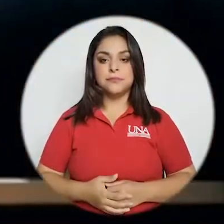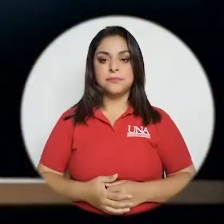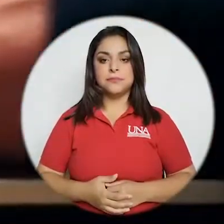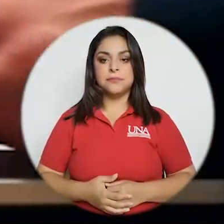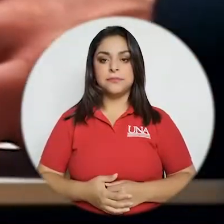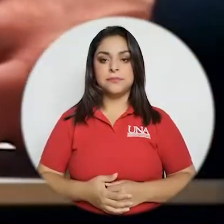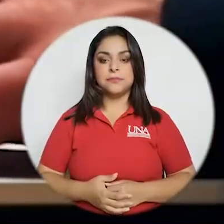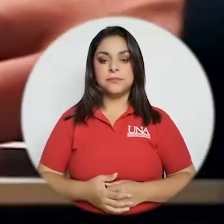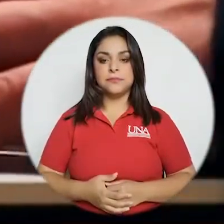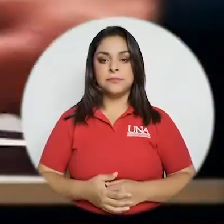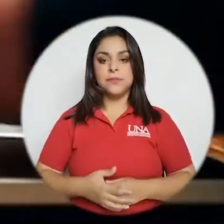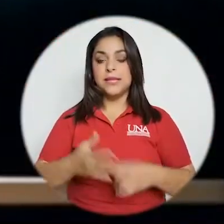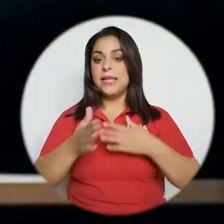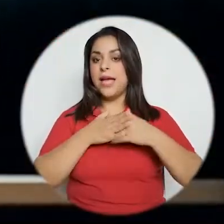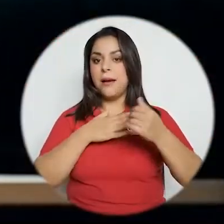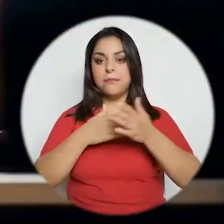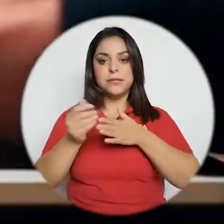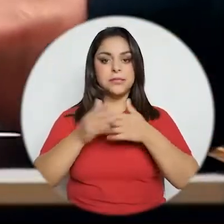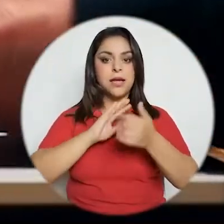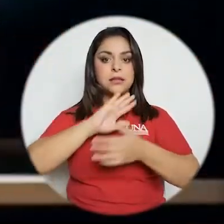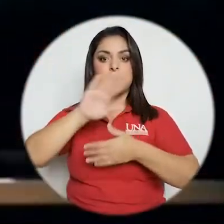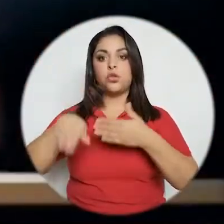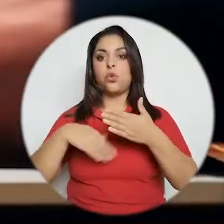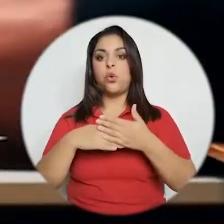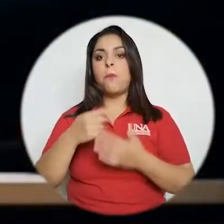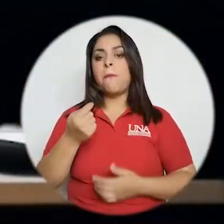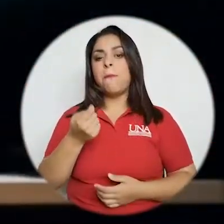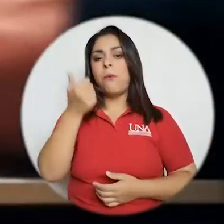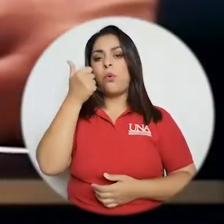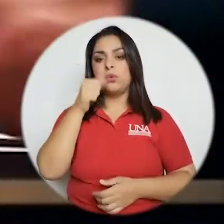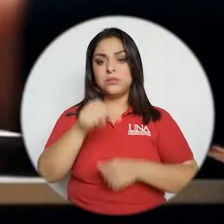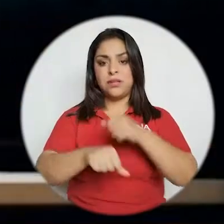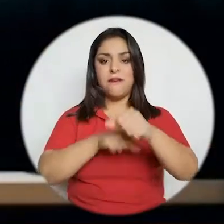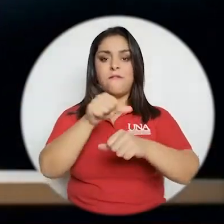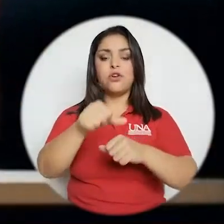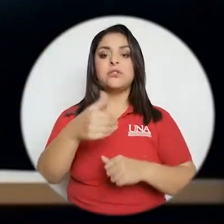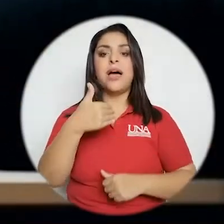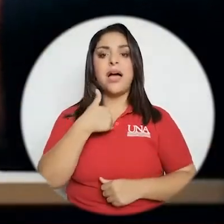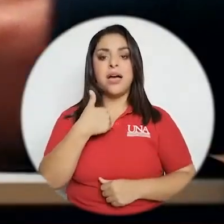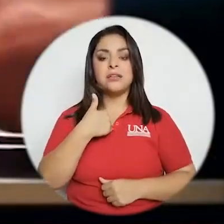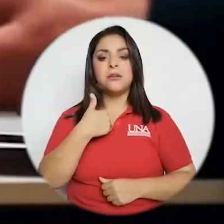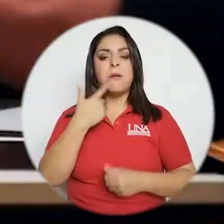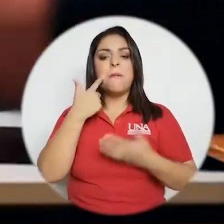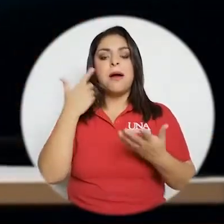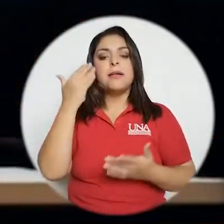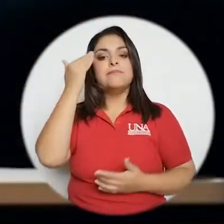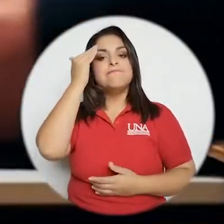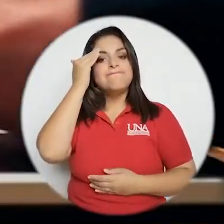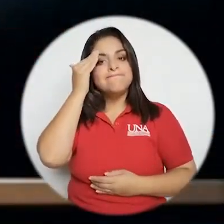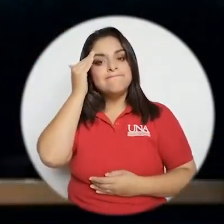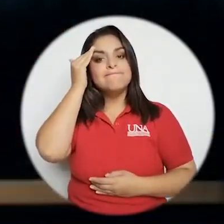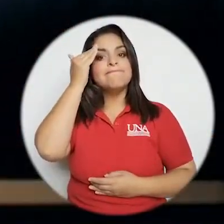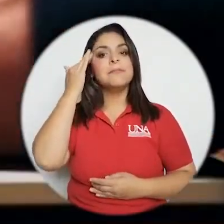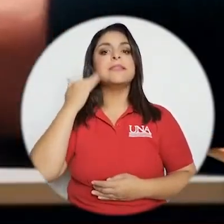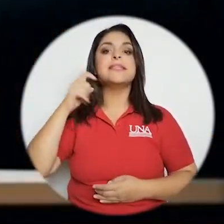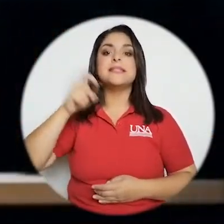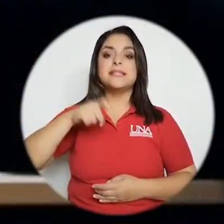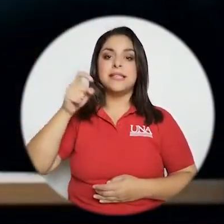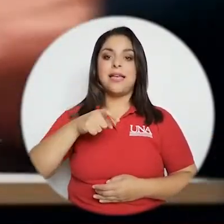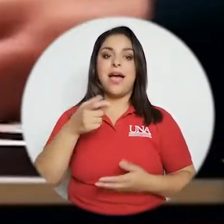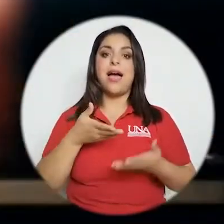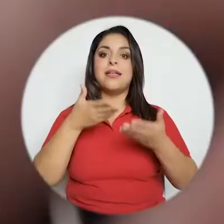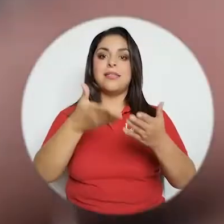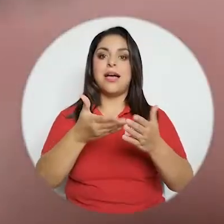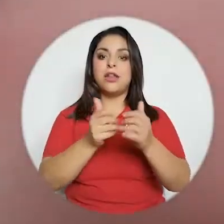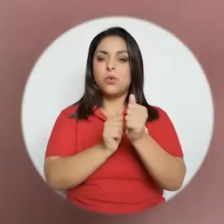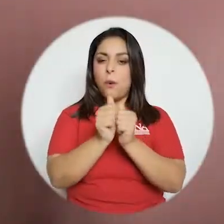y a pesar de todo pocos esfuerzos se han hecho por concientizar en la